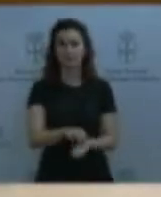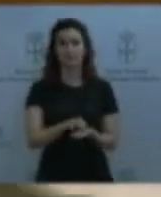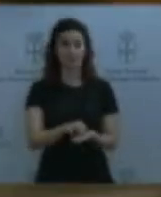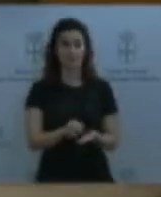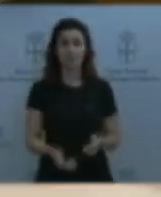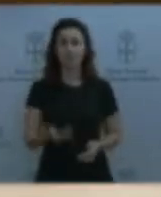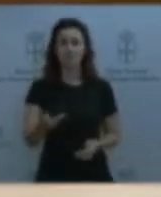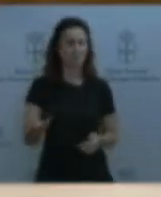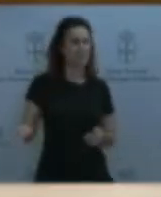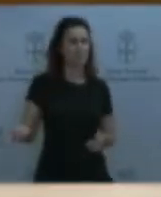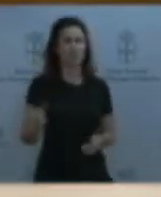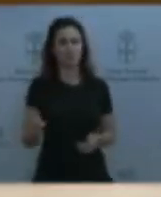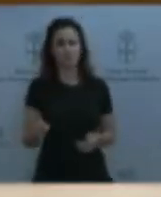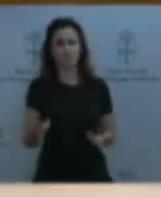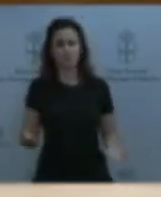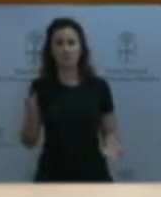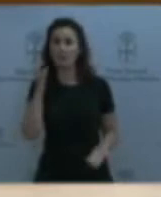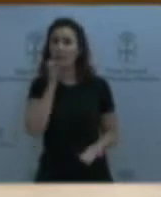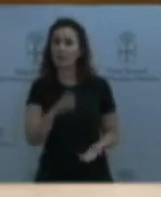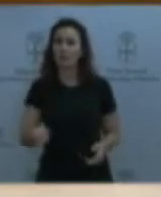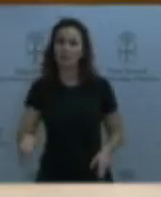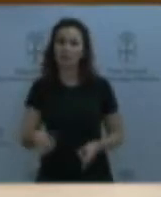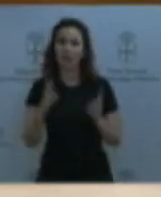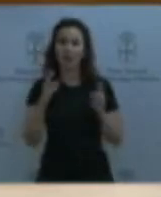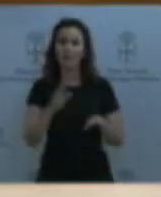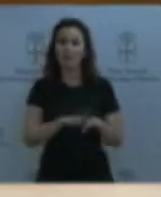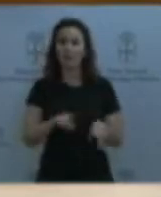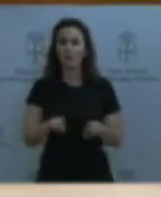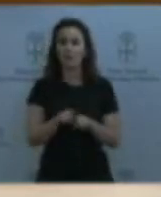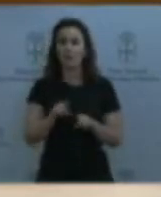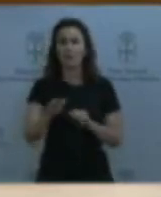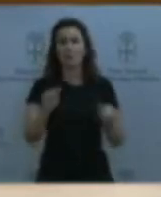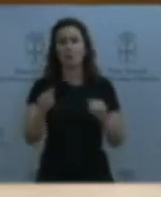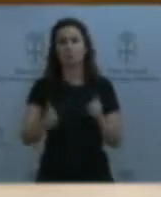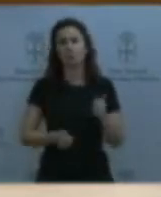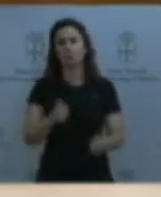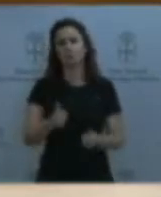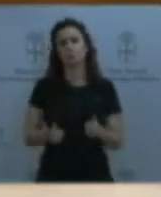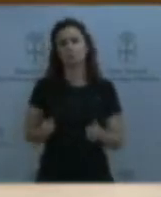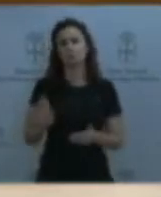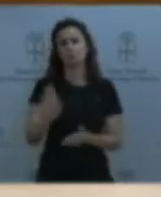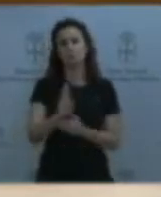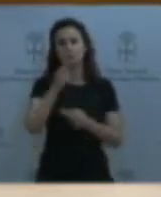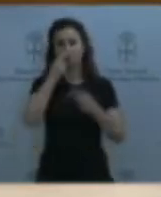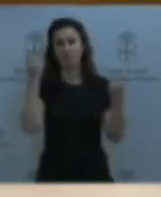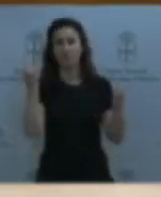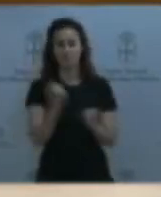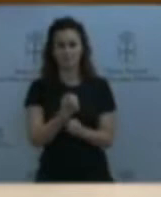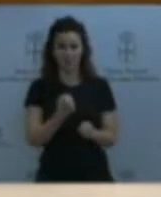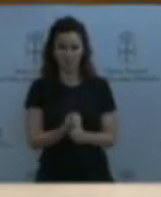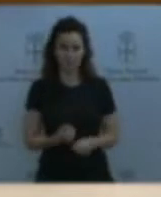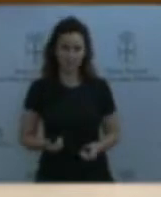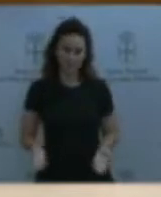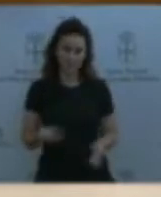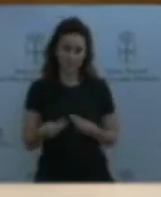un poco de tregua a la hora de sacar las convocatorias de oferta pública de empleo. Pero, mire, con toda esta carencia de recursos materiales y humanos,